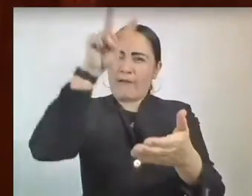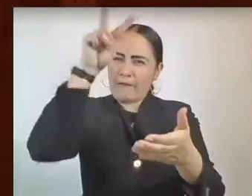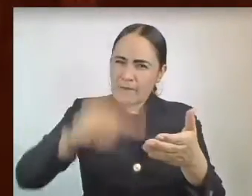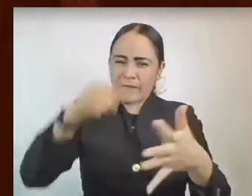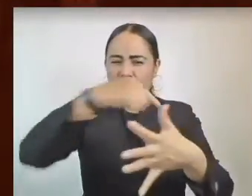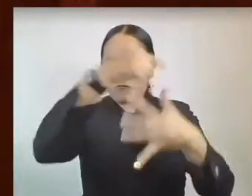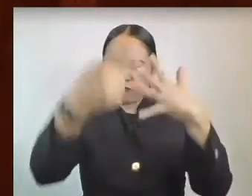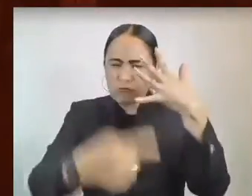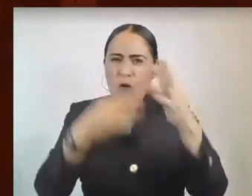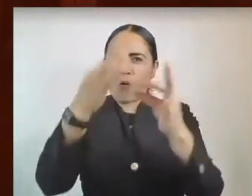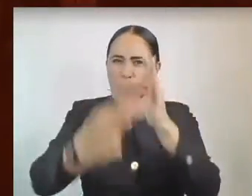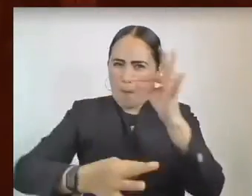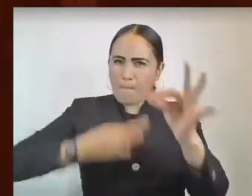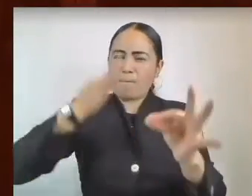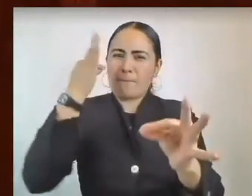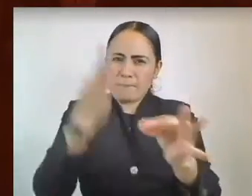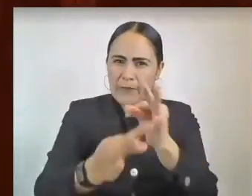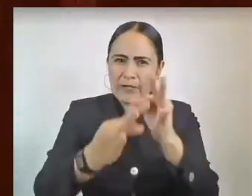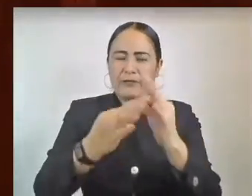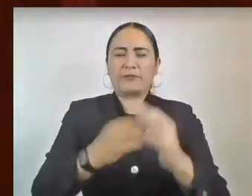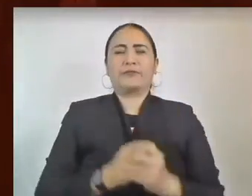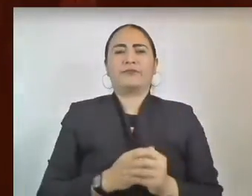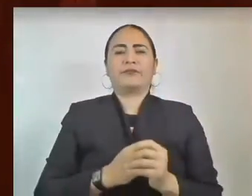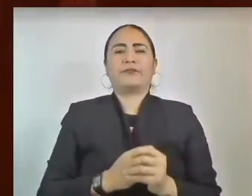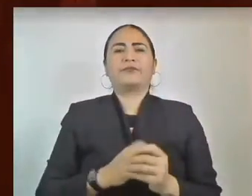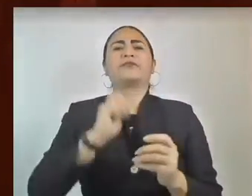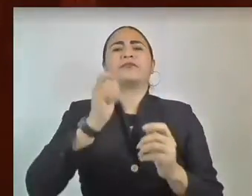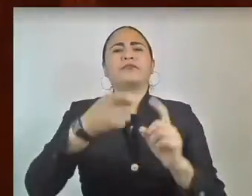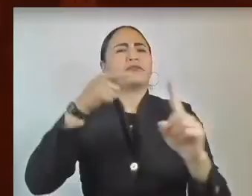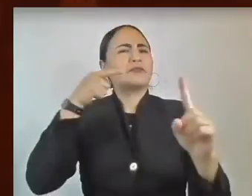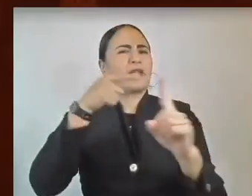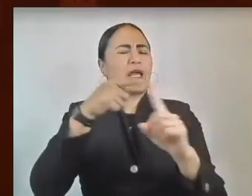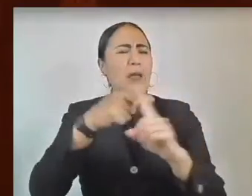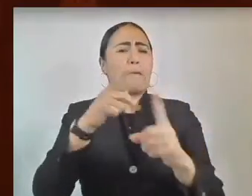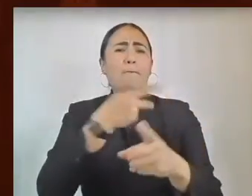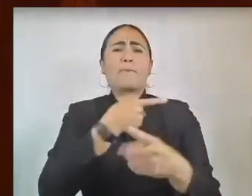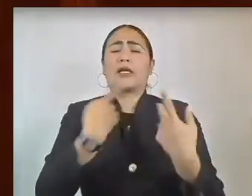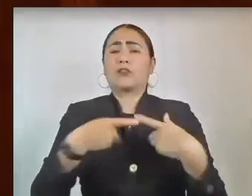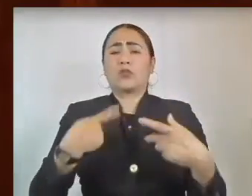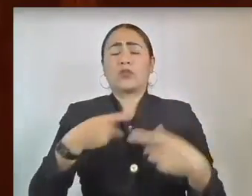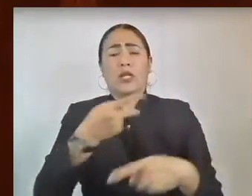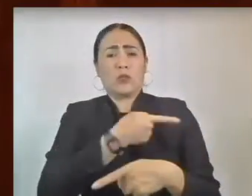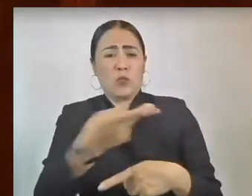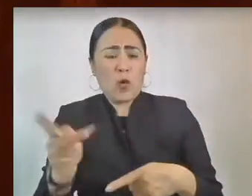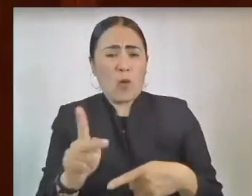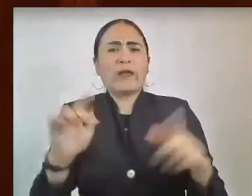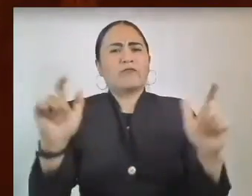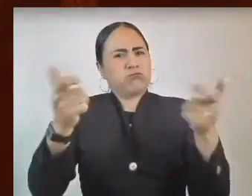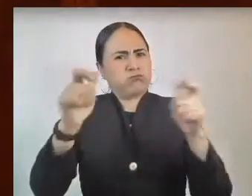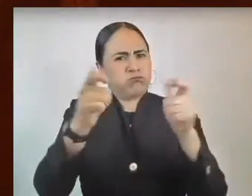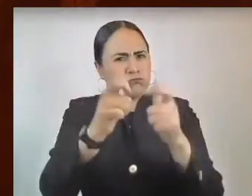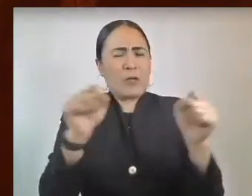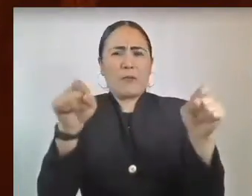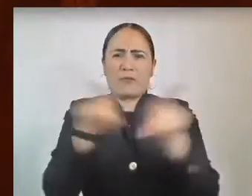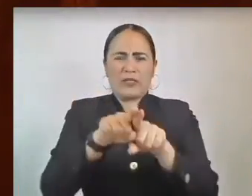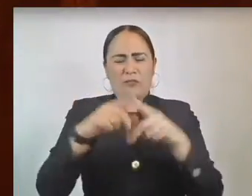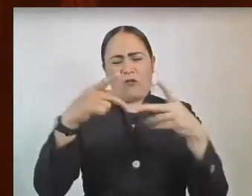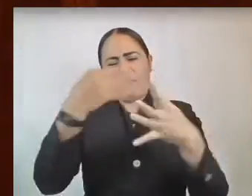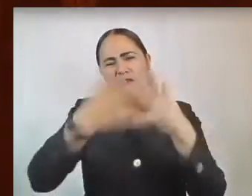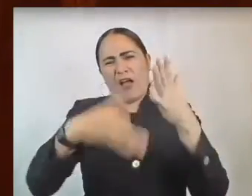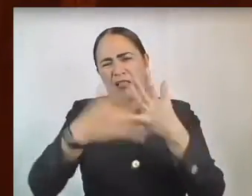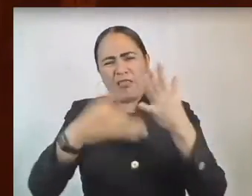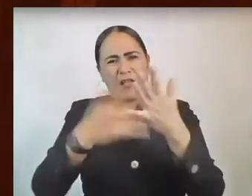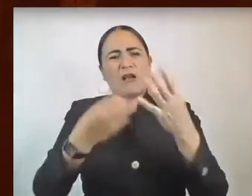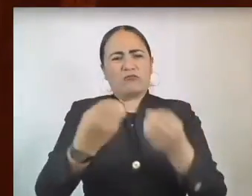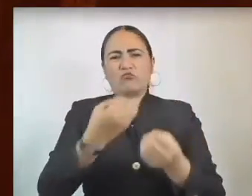para el que fueron diseñados, que es reducir la pobreza y la vulnerabilidad. La mayoría de